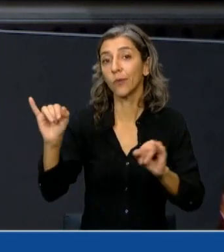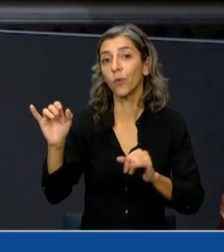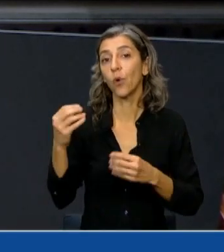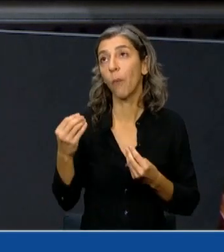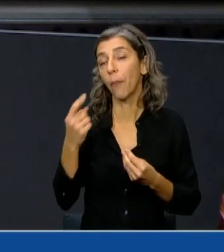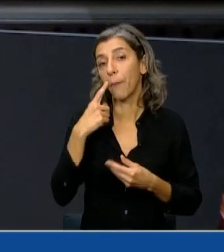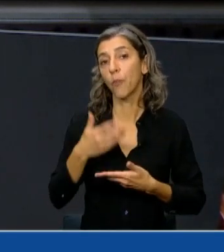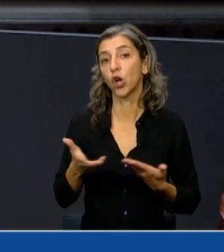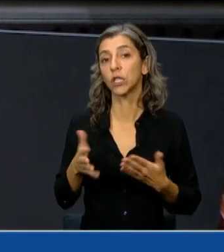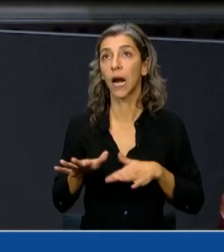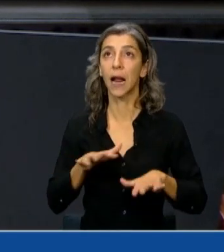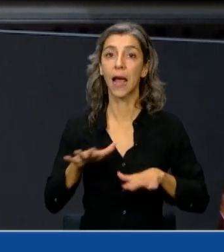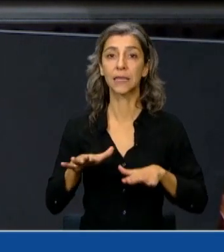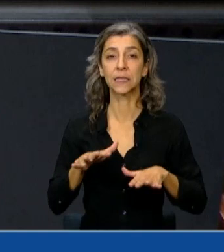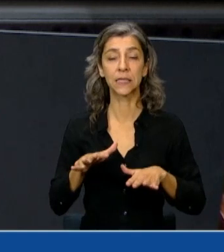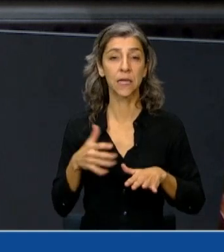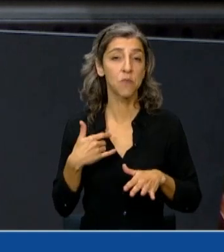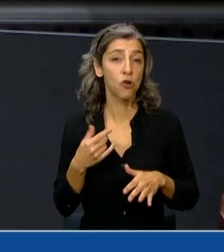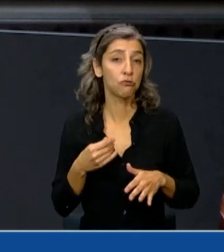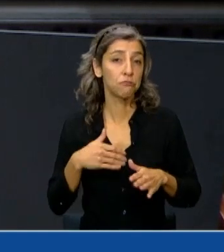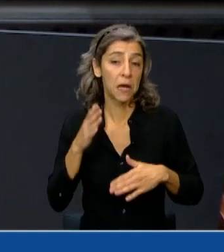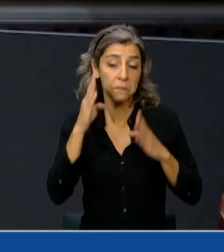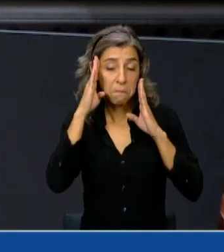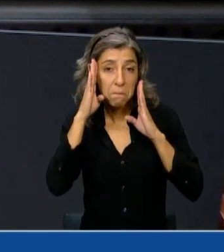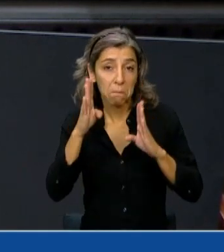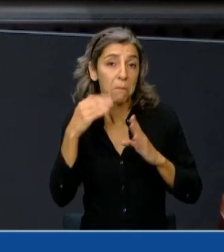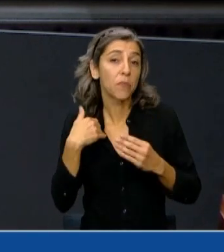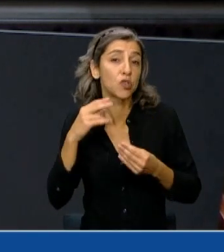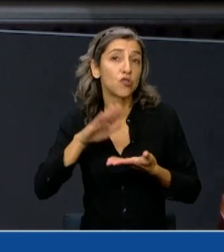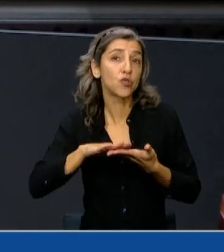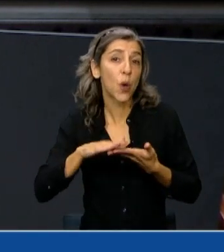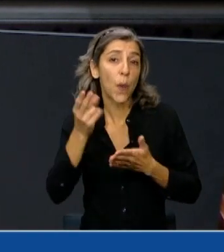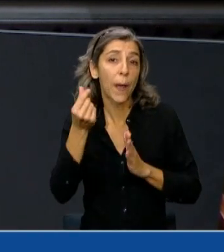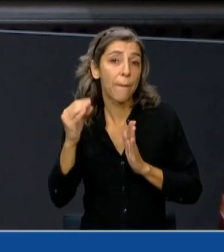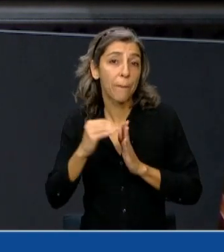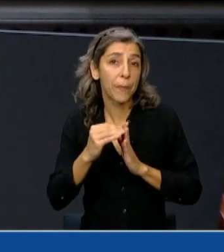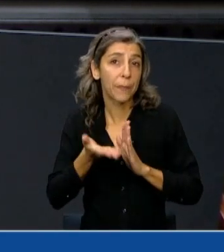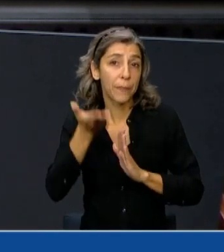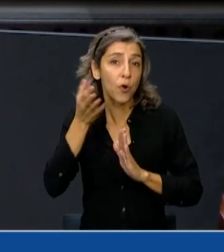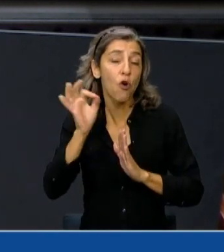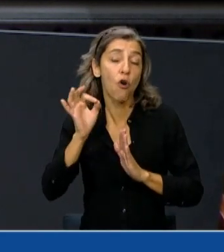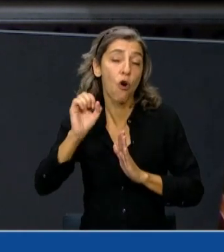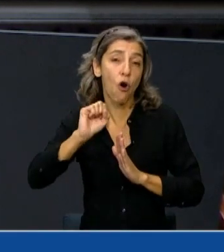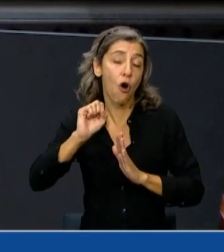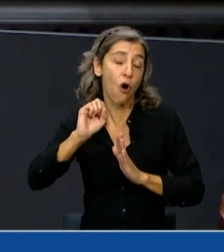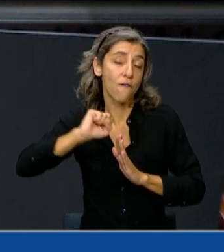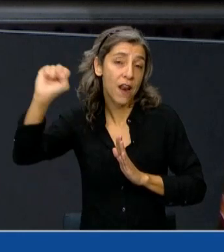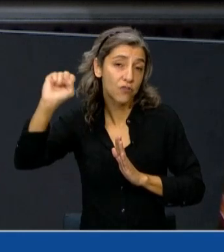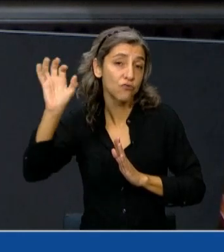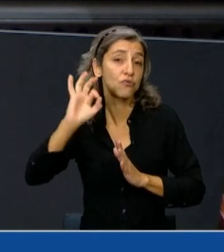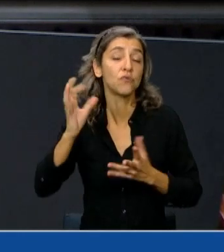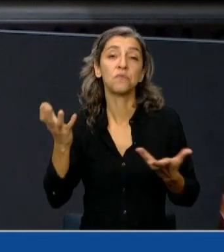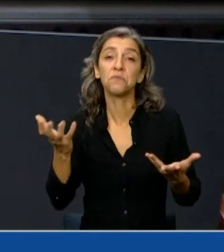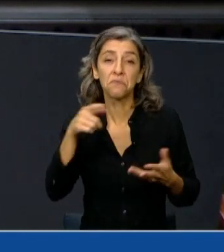haciendo algo respecto a la inflación y a la suba de precios o si realmente hay un